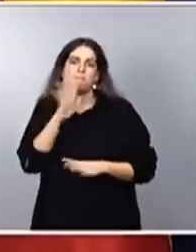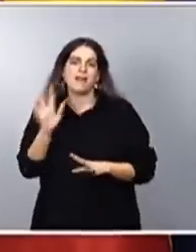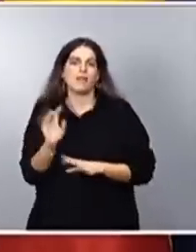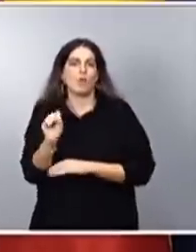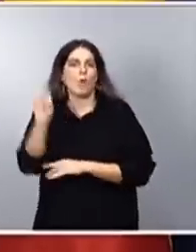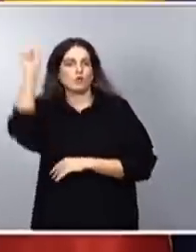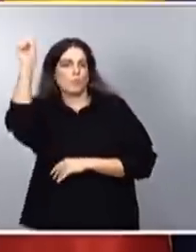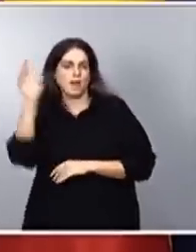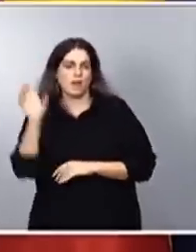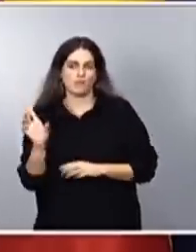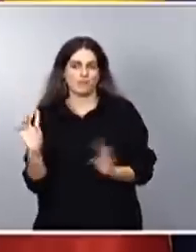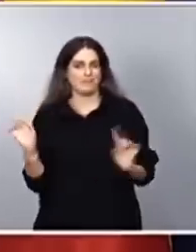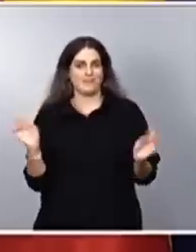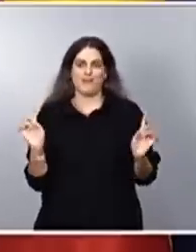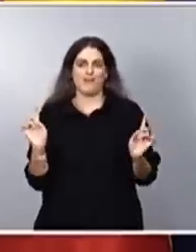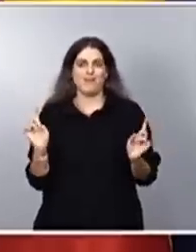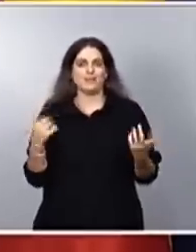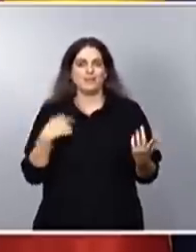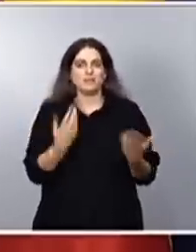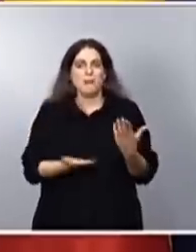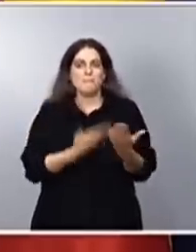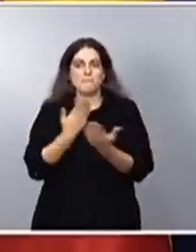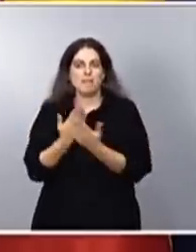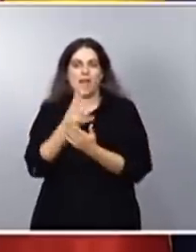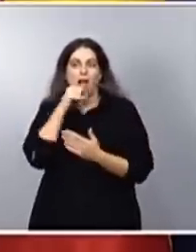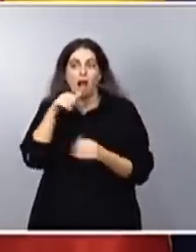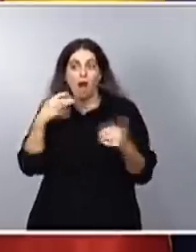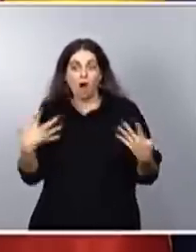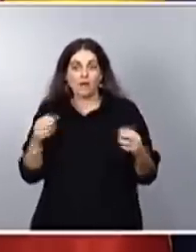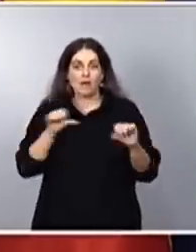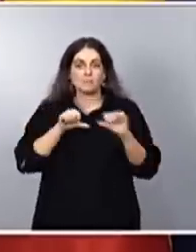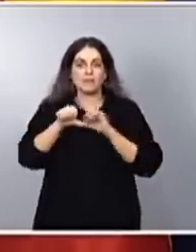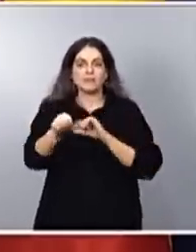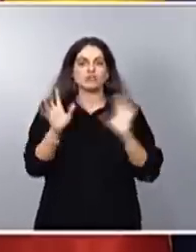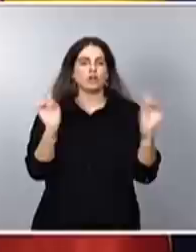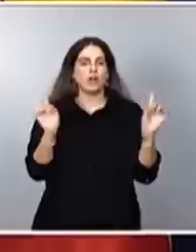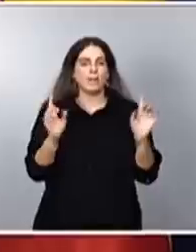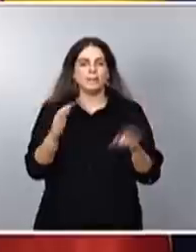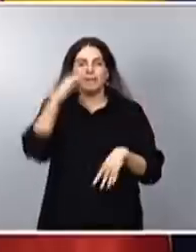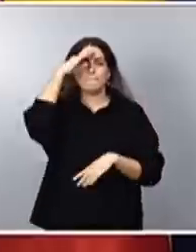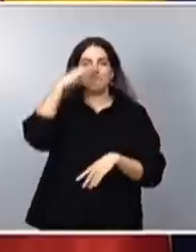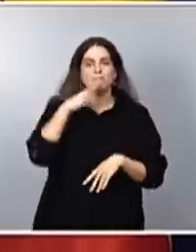intentar pedirles a partir de ahora que sean solo padres y madres, que ya es bastante.